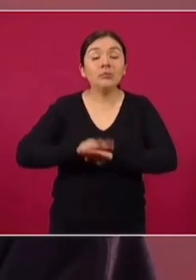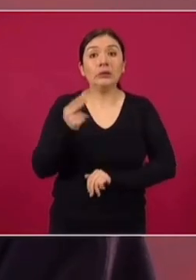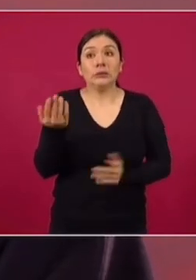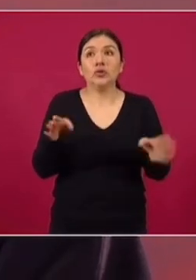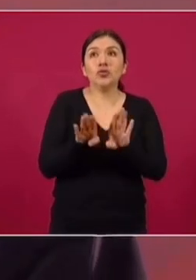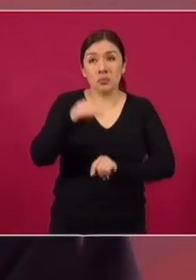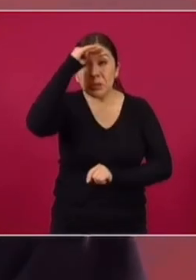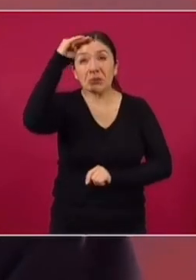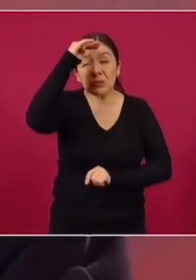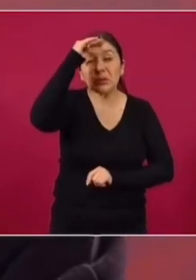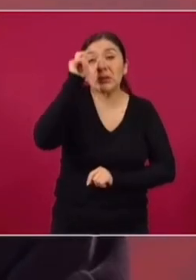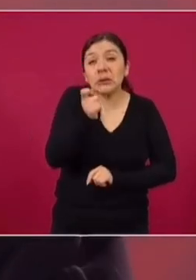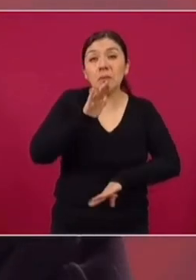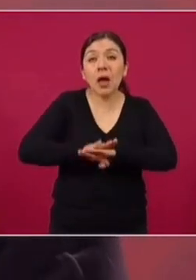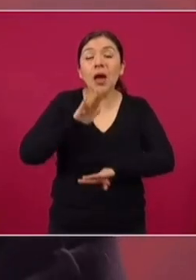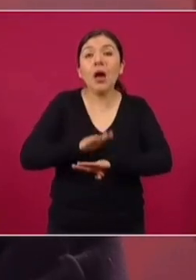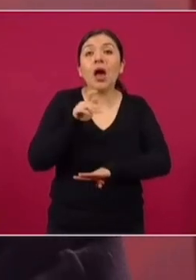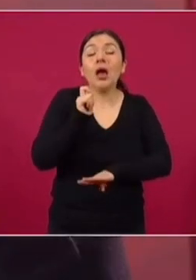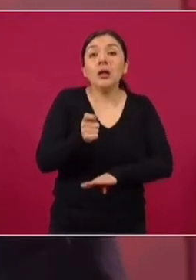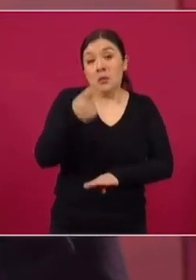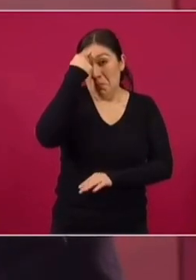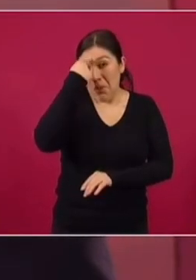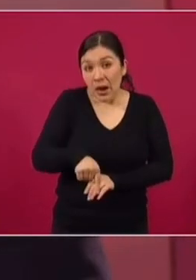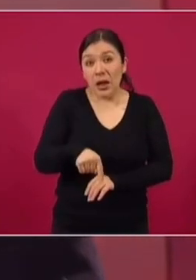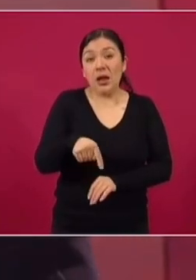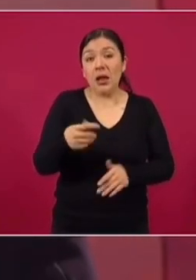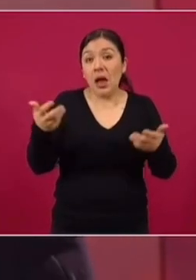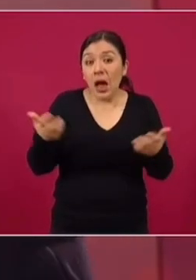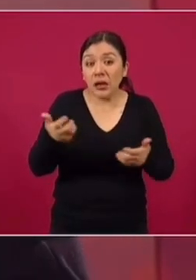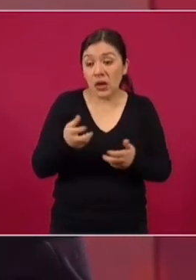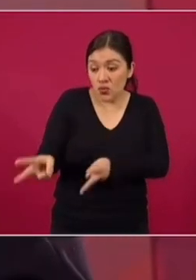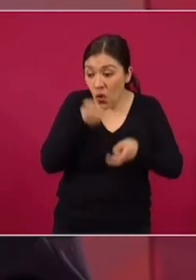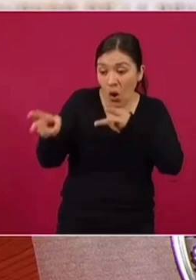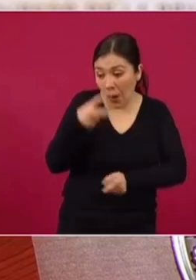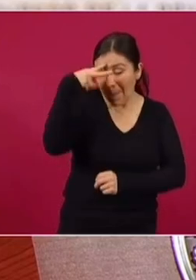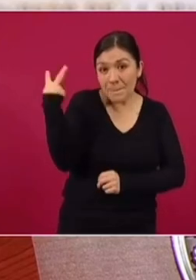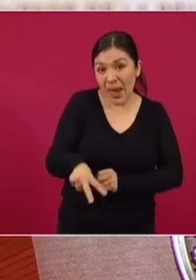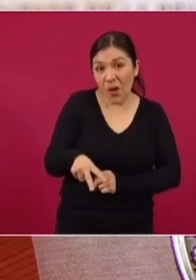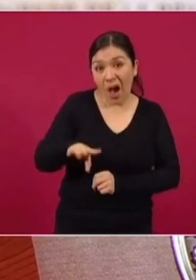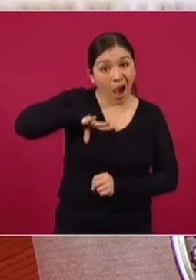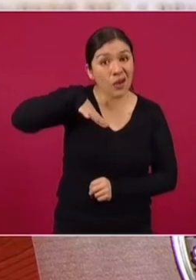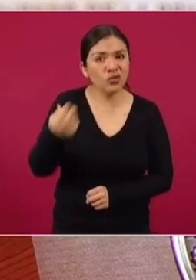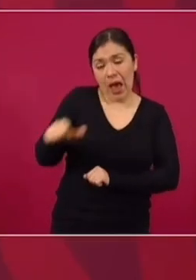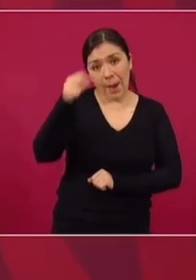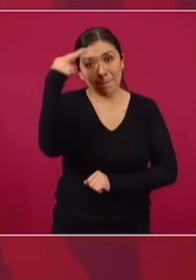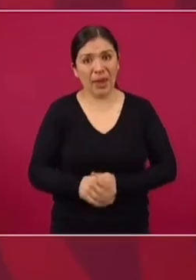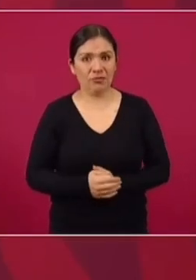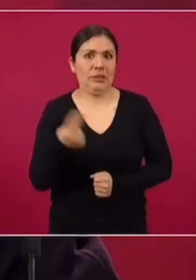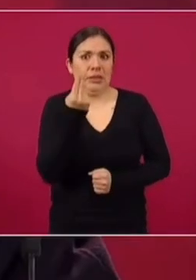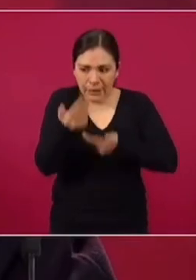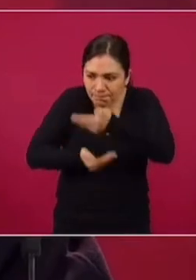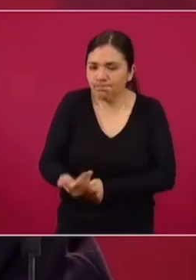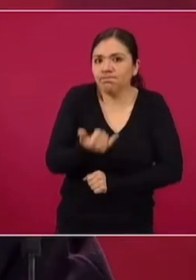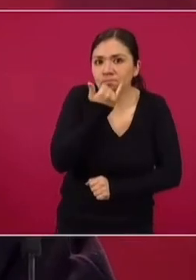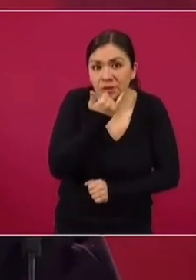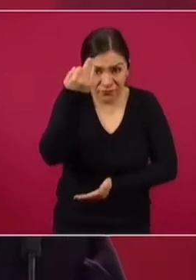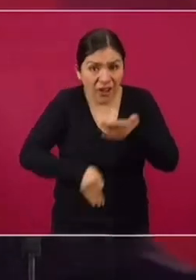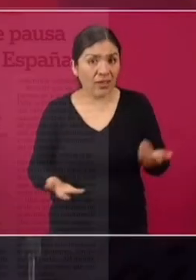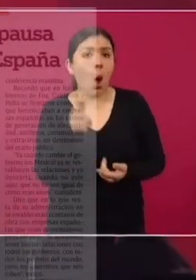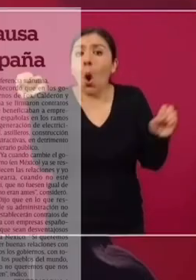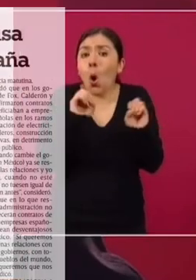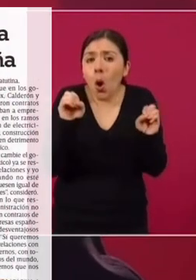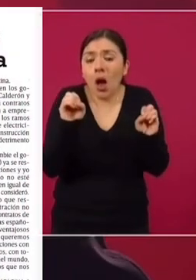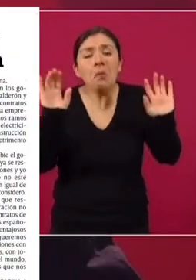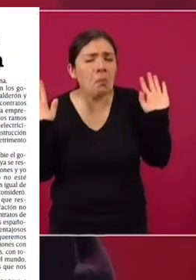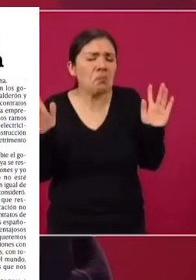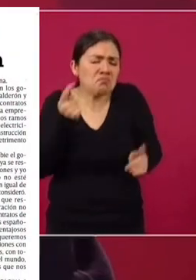de que se va a saquear a México impunemente. Habían de ofrecer hasta disculpas. No lo han